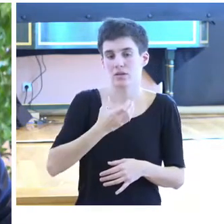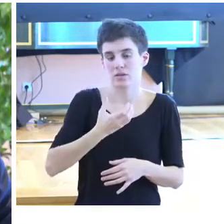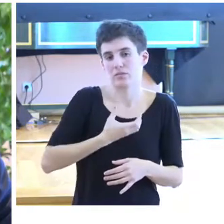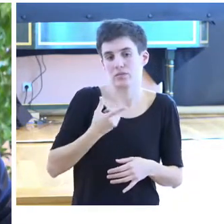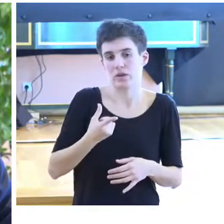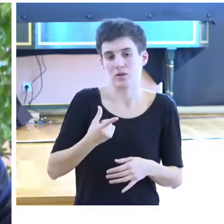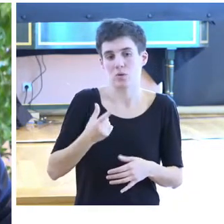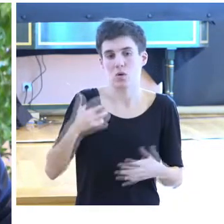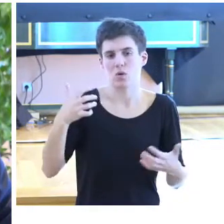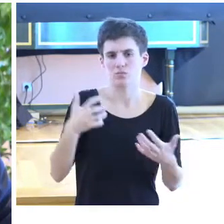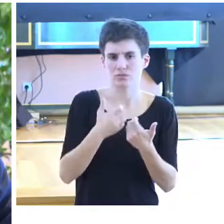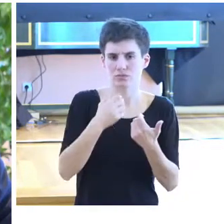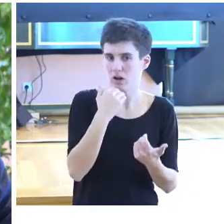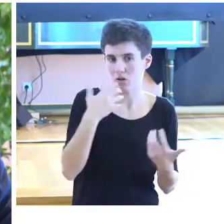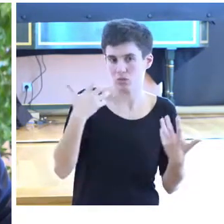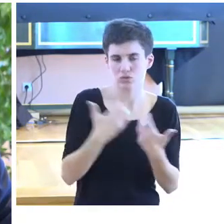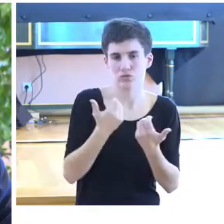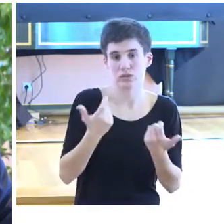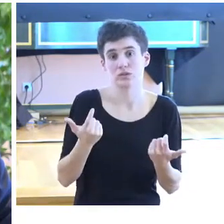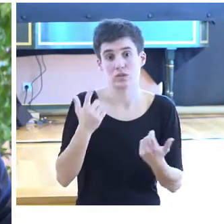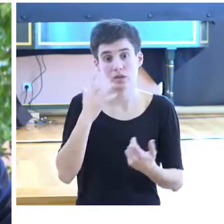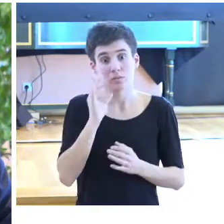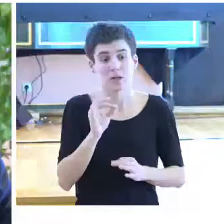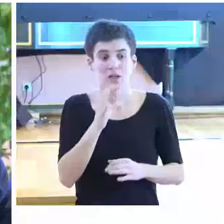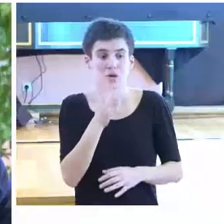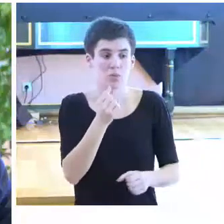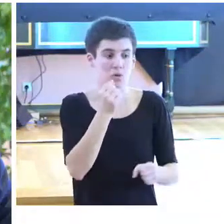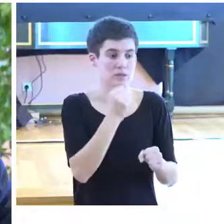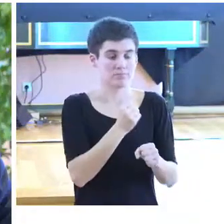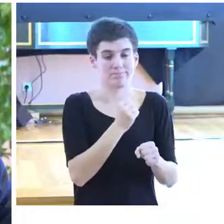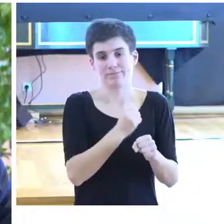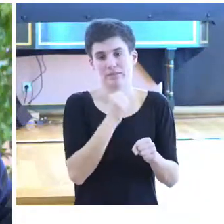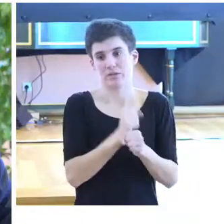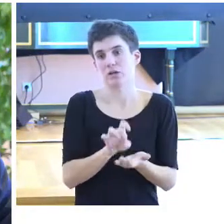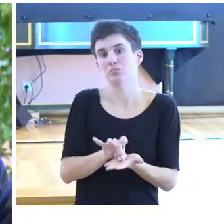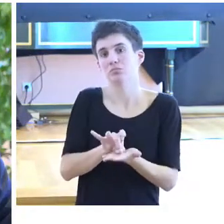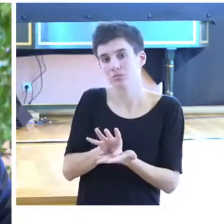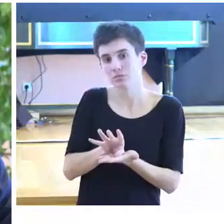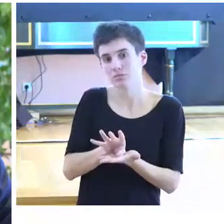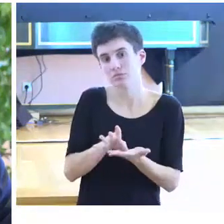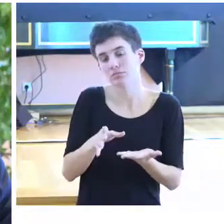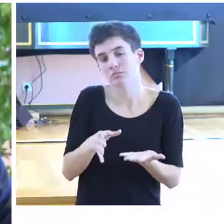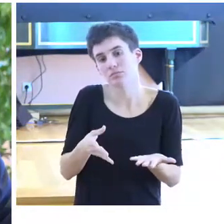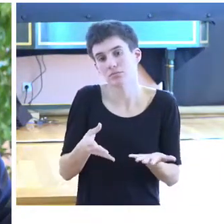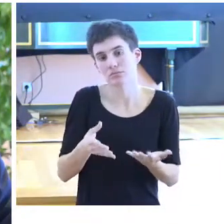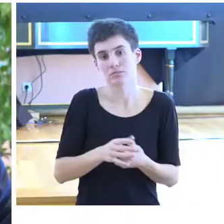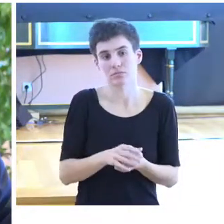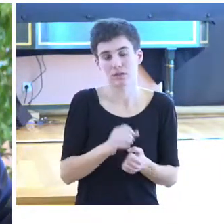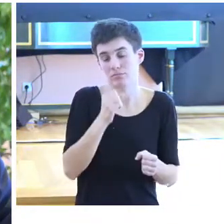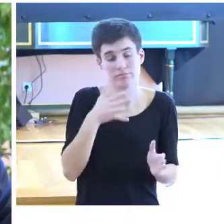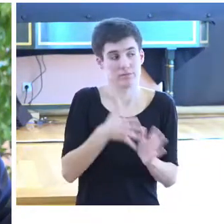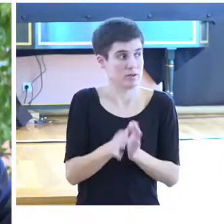accidente y corría el riesgo de perder su empleo, de echarlo a la calle, para decirlo claramente,